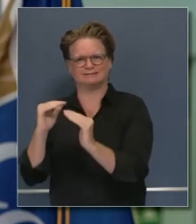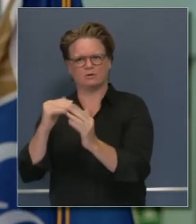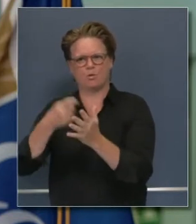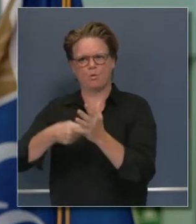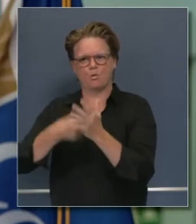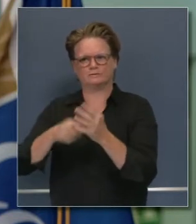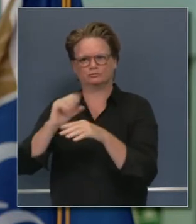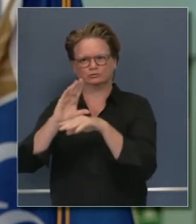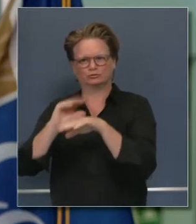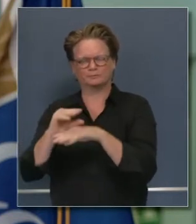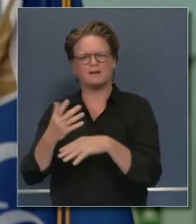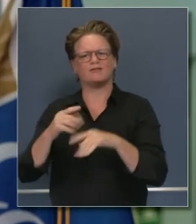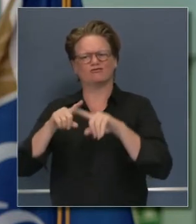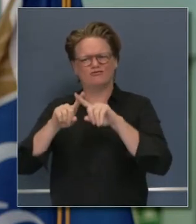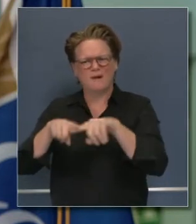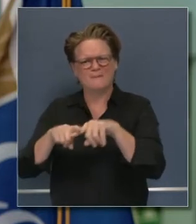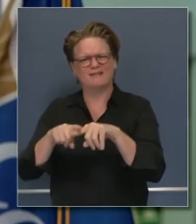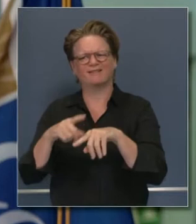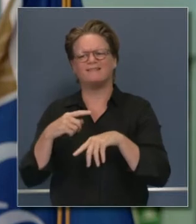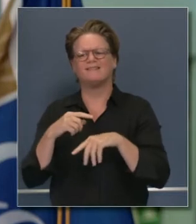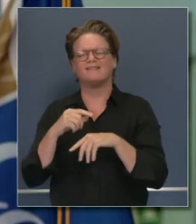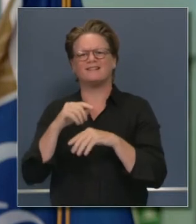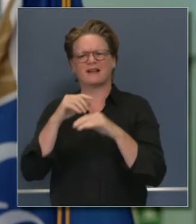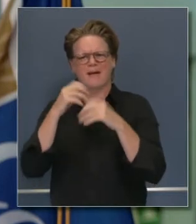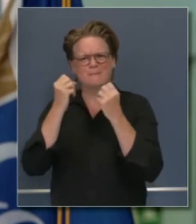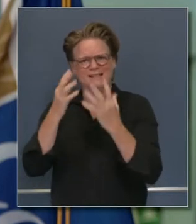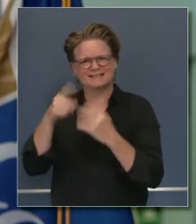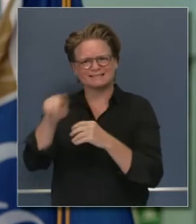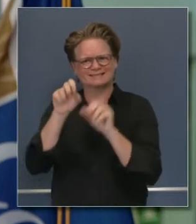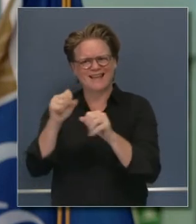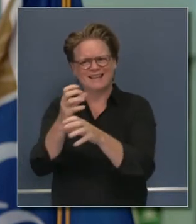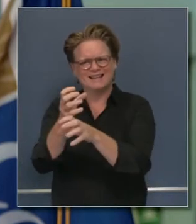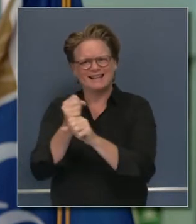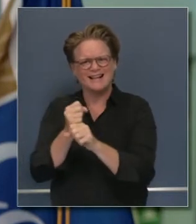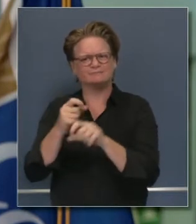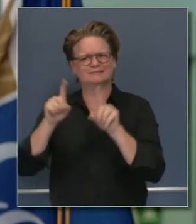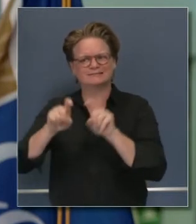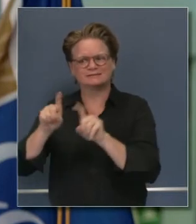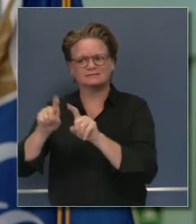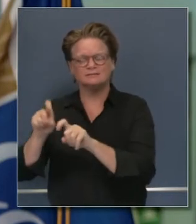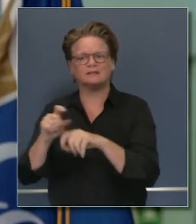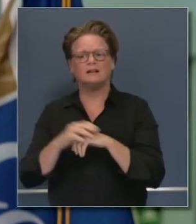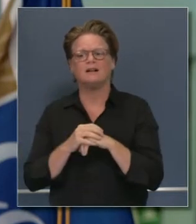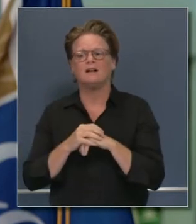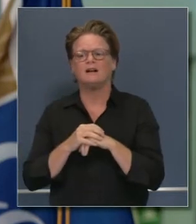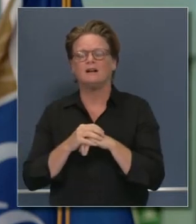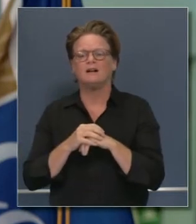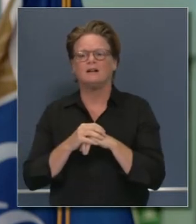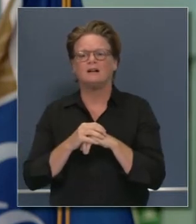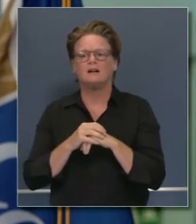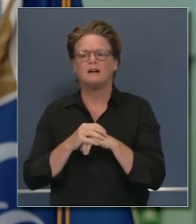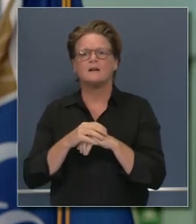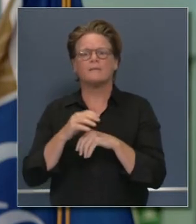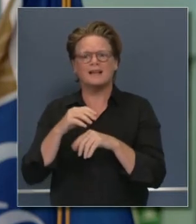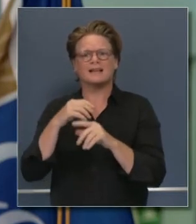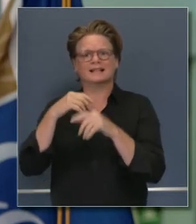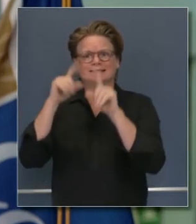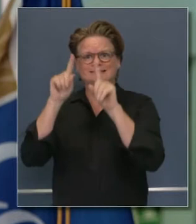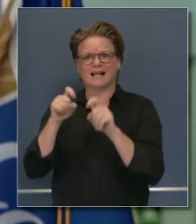acceso para todo el mundo. En cuanto a obtener las pruebas y los resultados de una manera pronta,